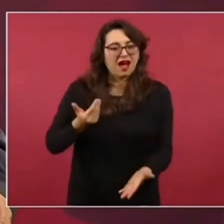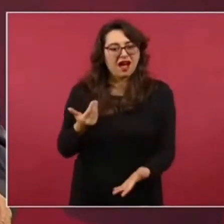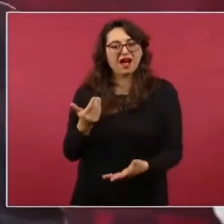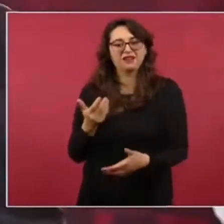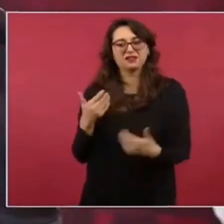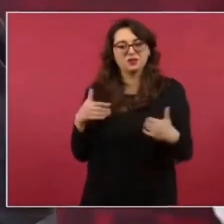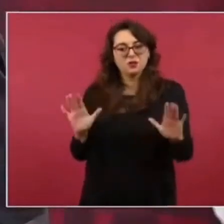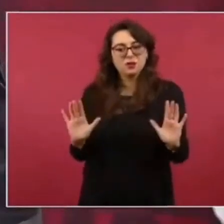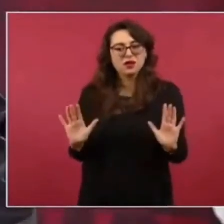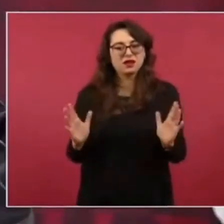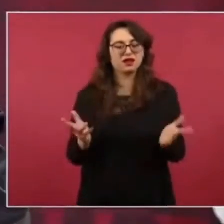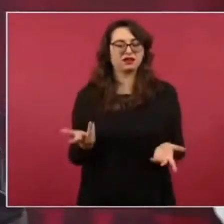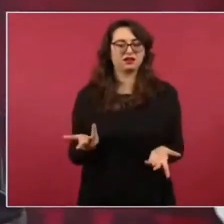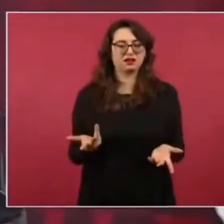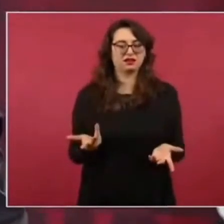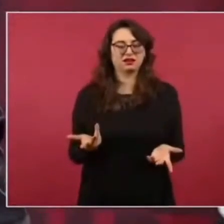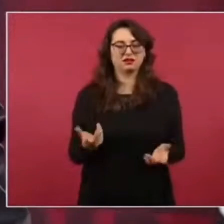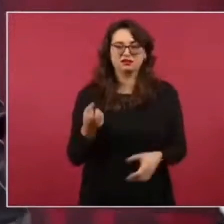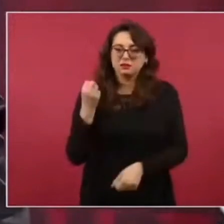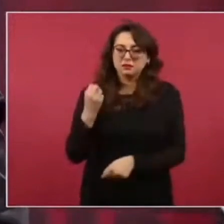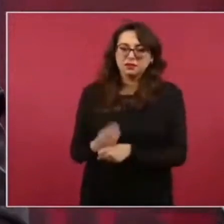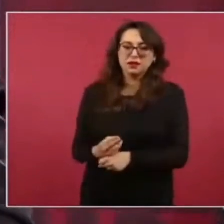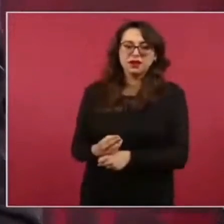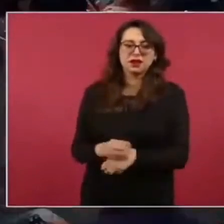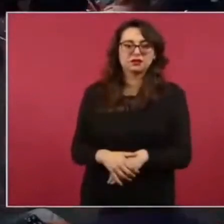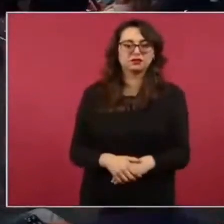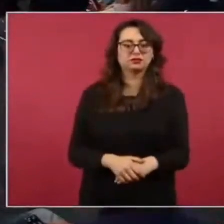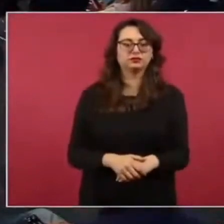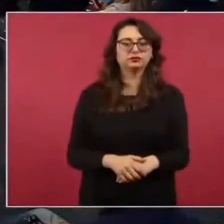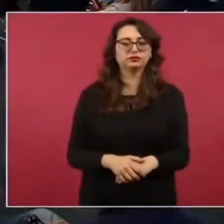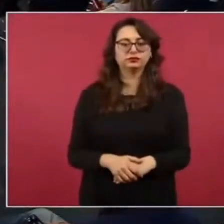hay un escritor